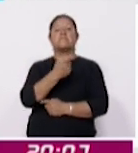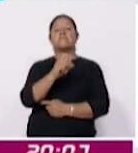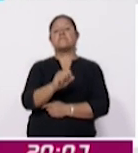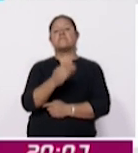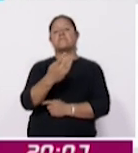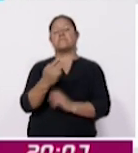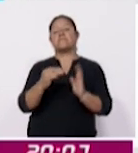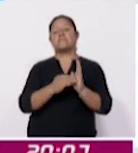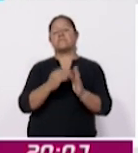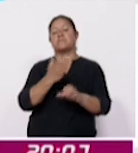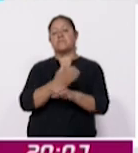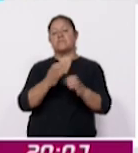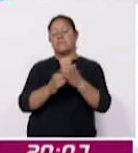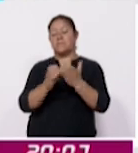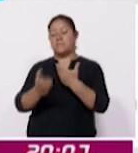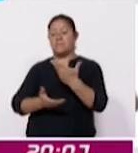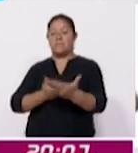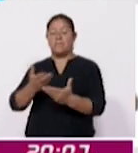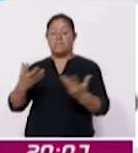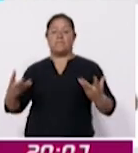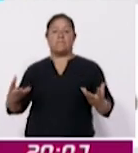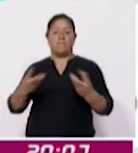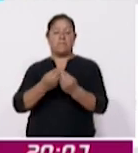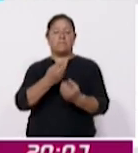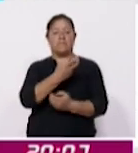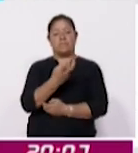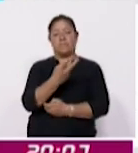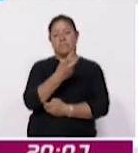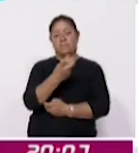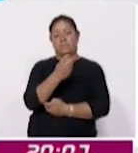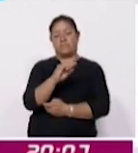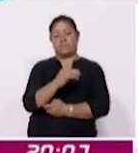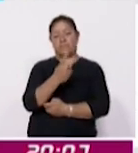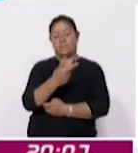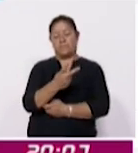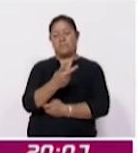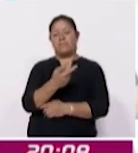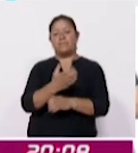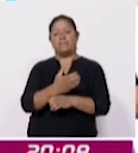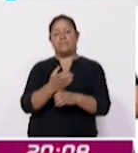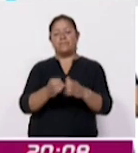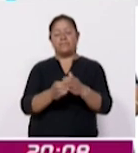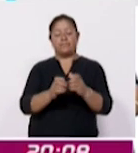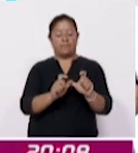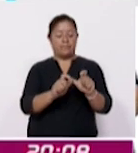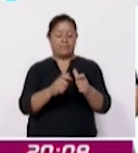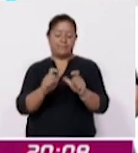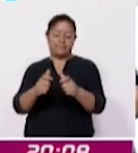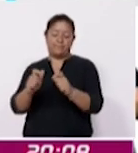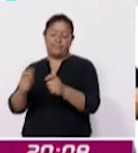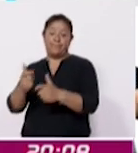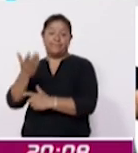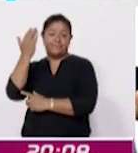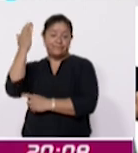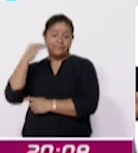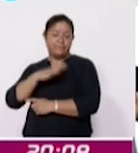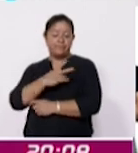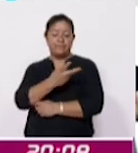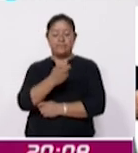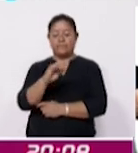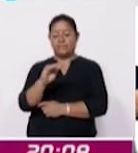mil artículos y servicios agrupados en 292 productos genéricos. Anteriormente se tenían